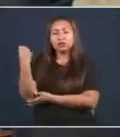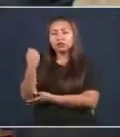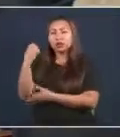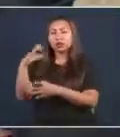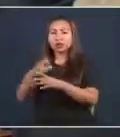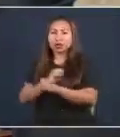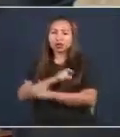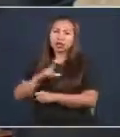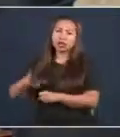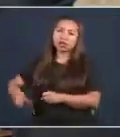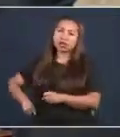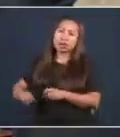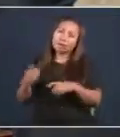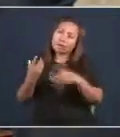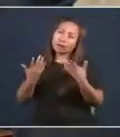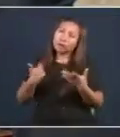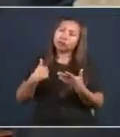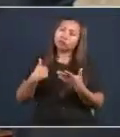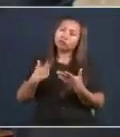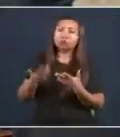Por algo llegamos aquí.